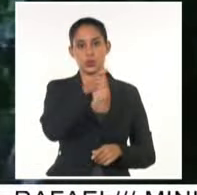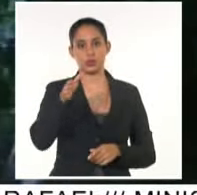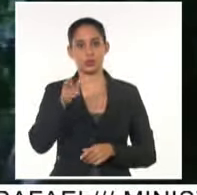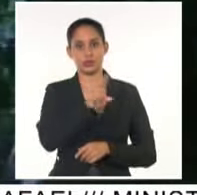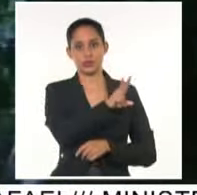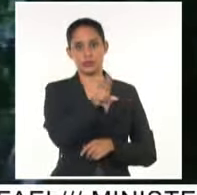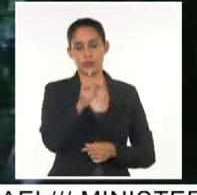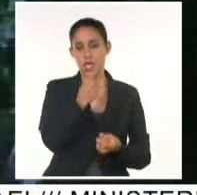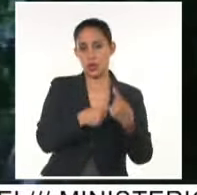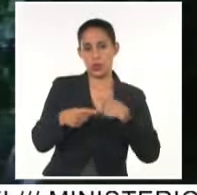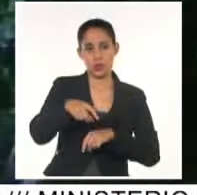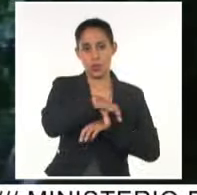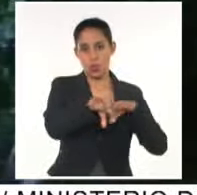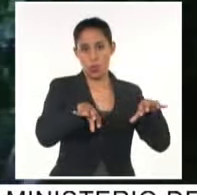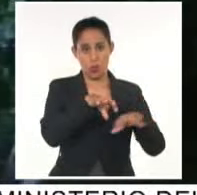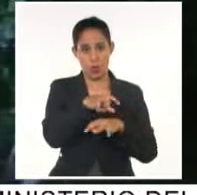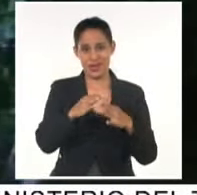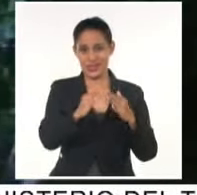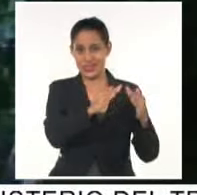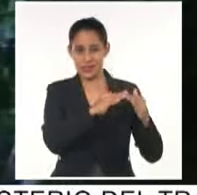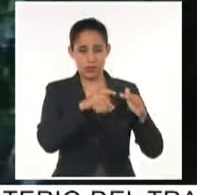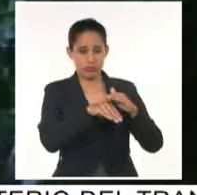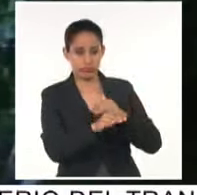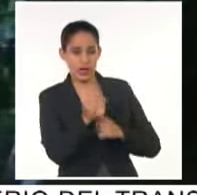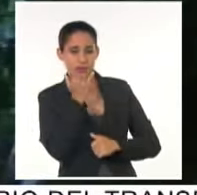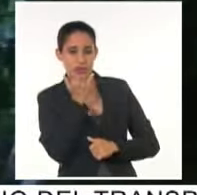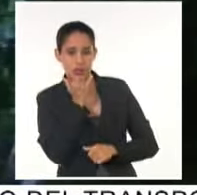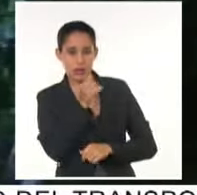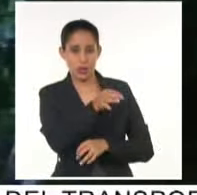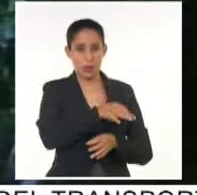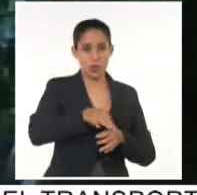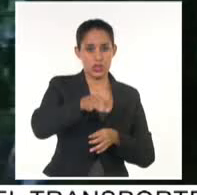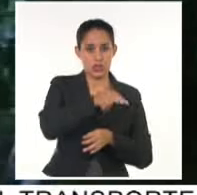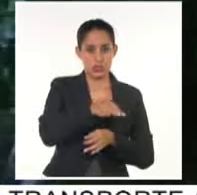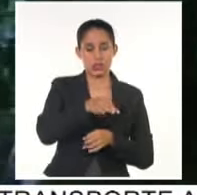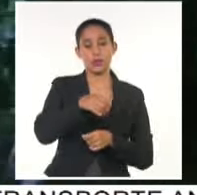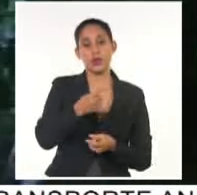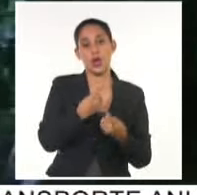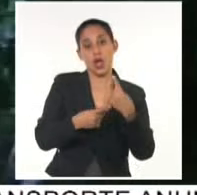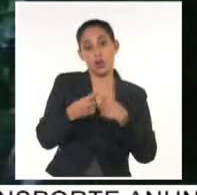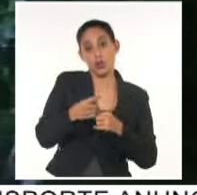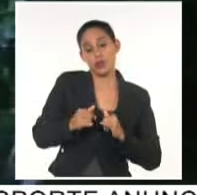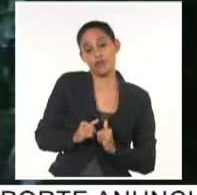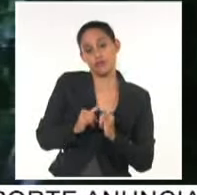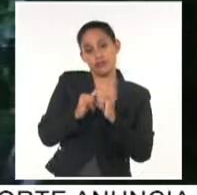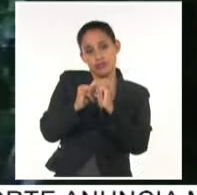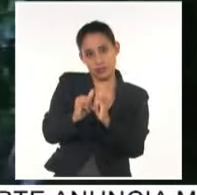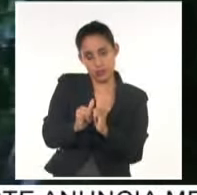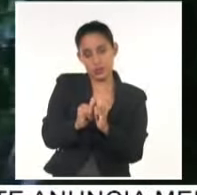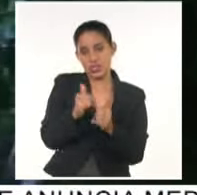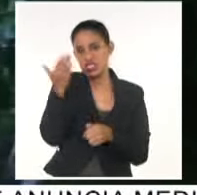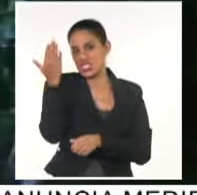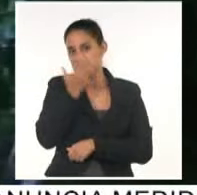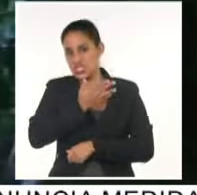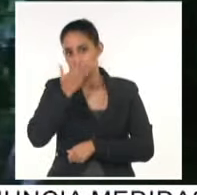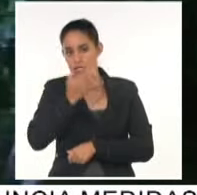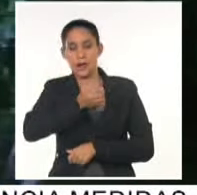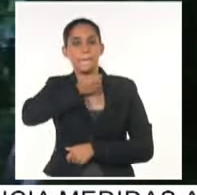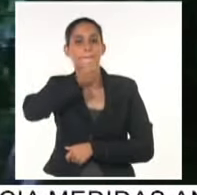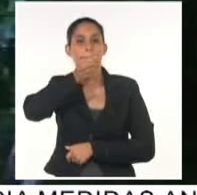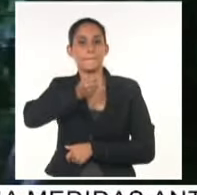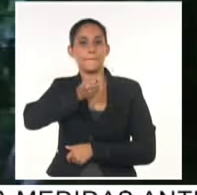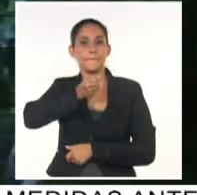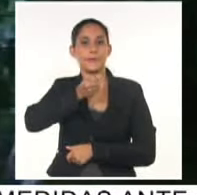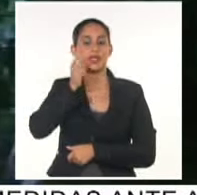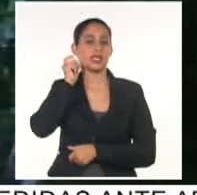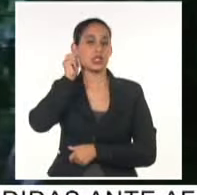centros de evacuación y zonas afectadas del municipio San Antonio del Sur. A continuación, hacemos contacto con nuestra periodista Idolquiz